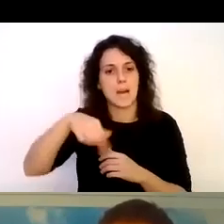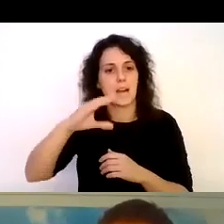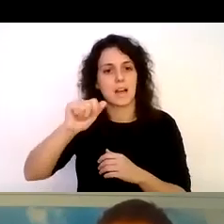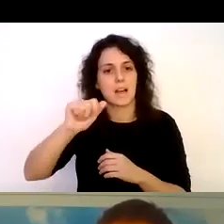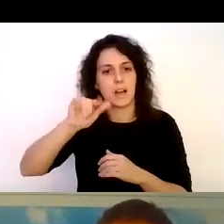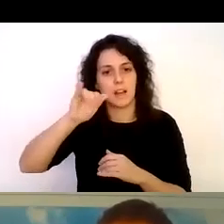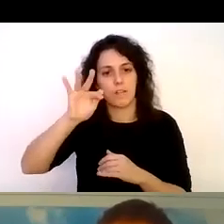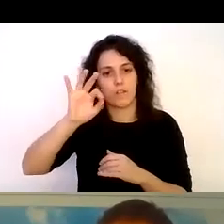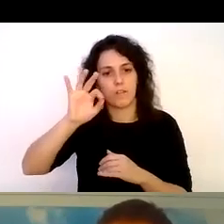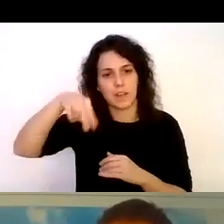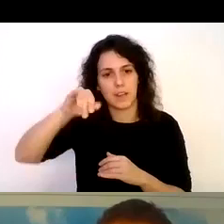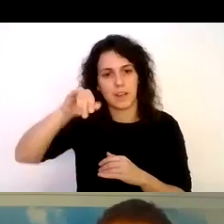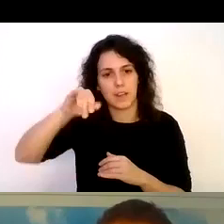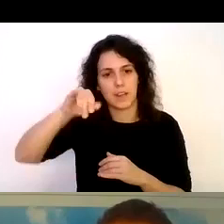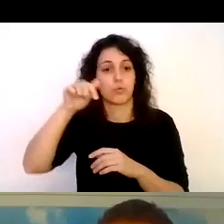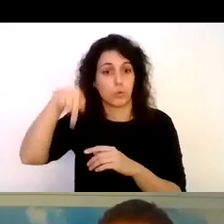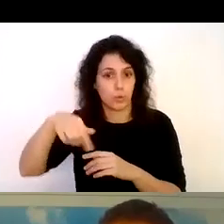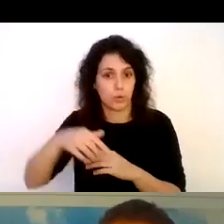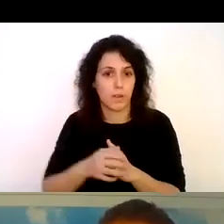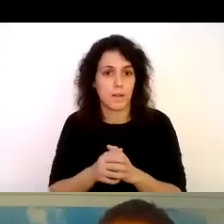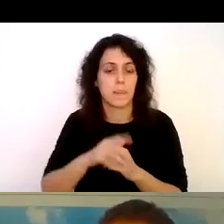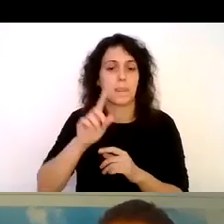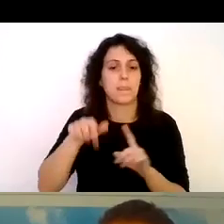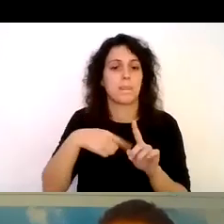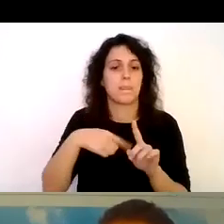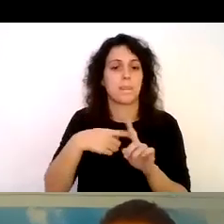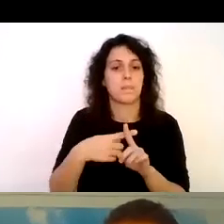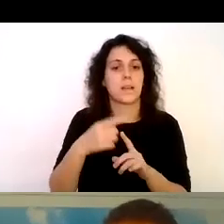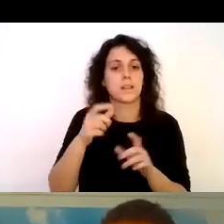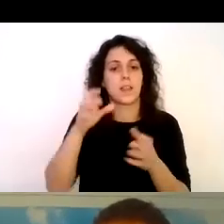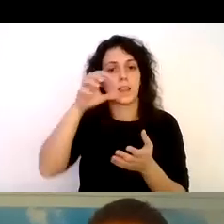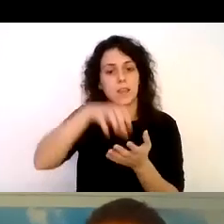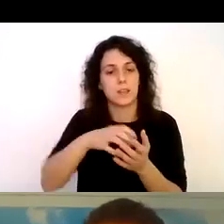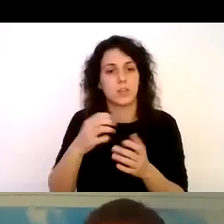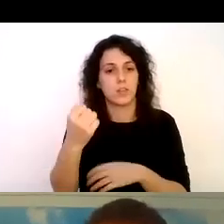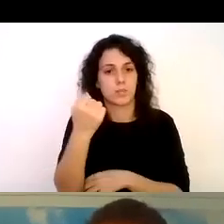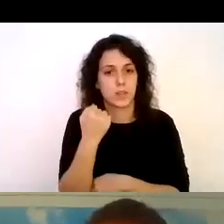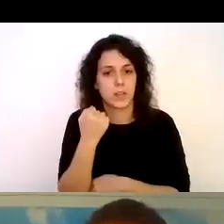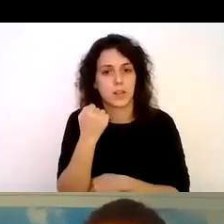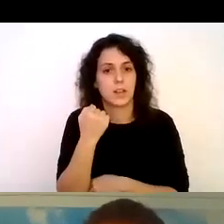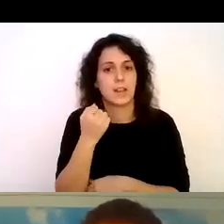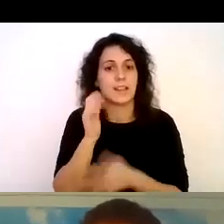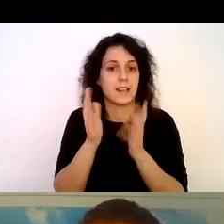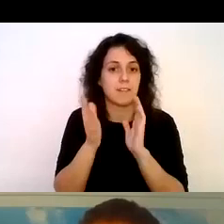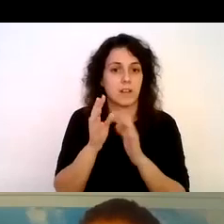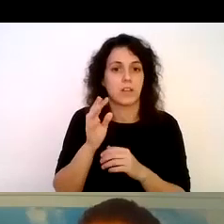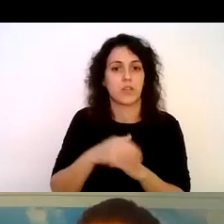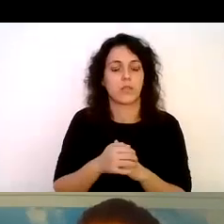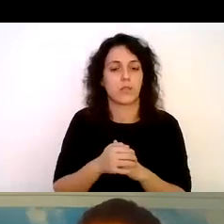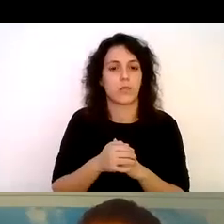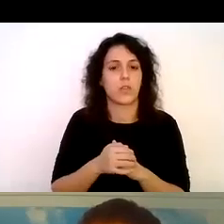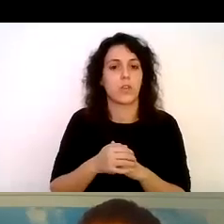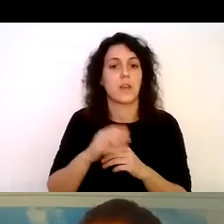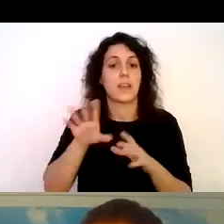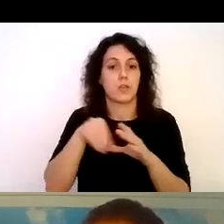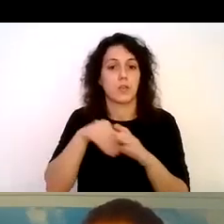con el apoyo del centro de rehabilitación e inclusión infantil Teletón promoviendo